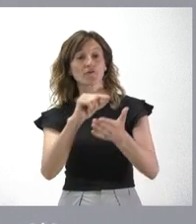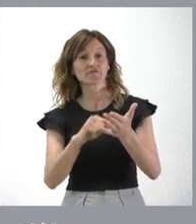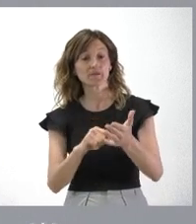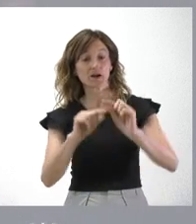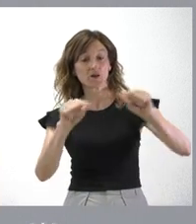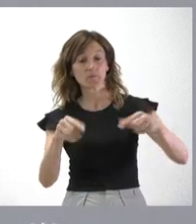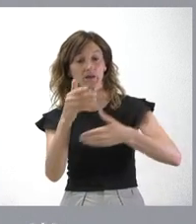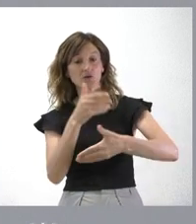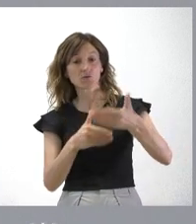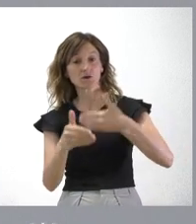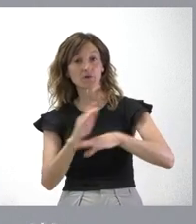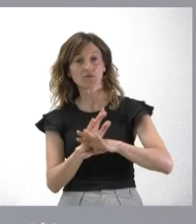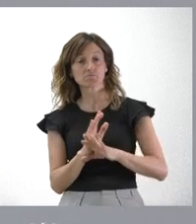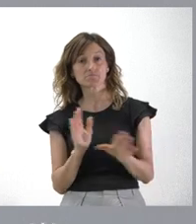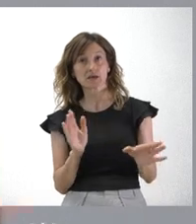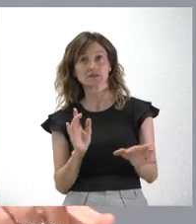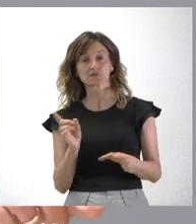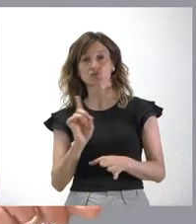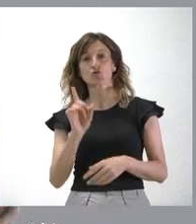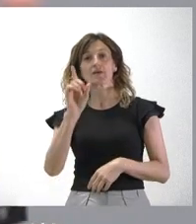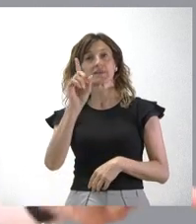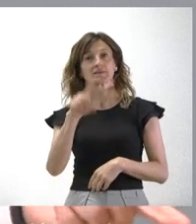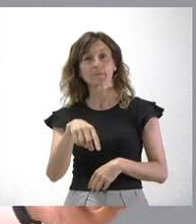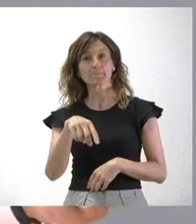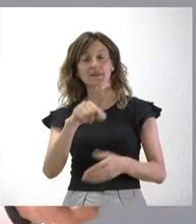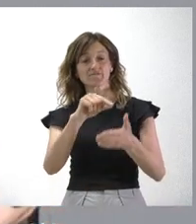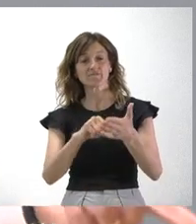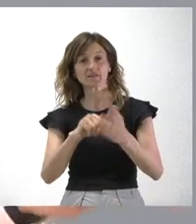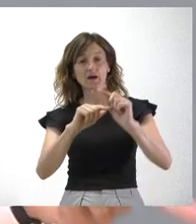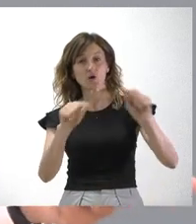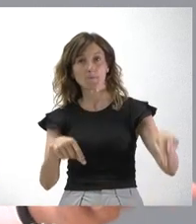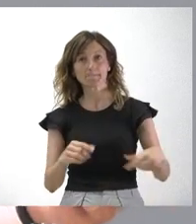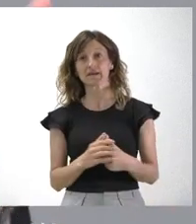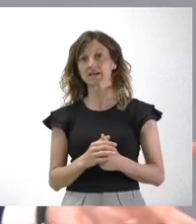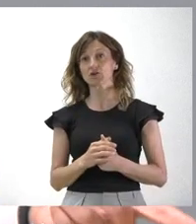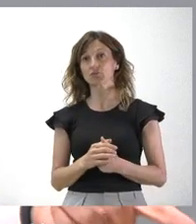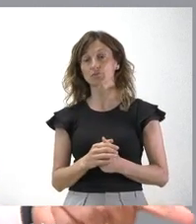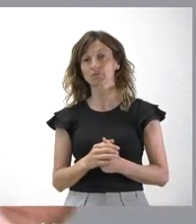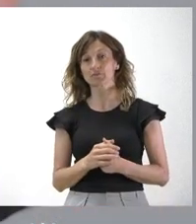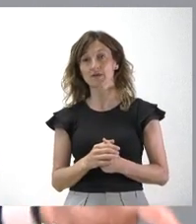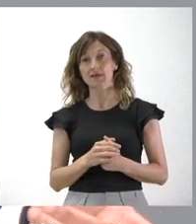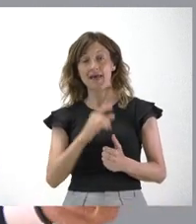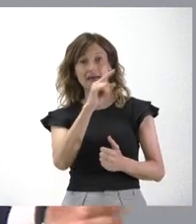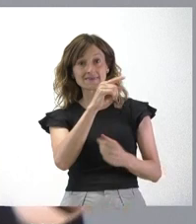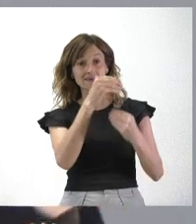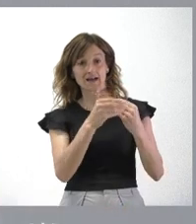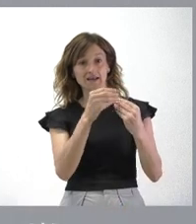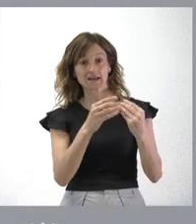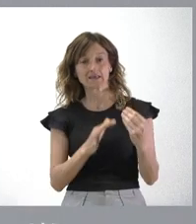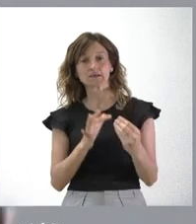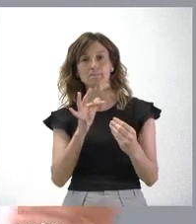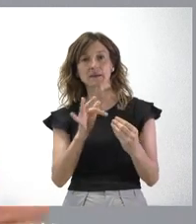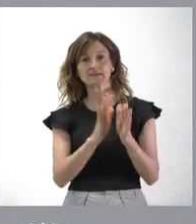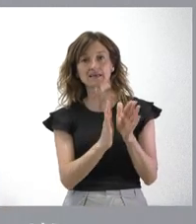colaboración que nosotros hace tiempo que hemos remitido sino que esta firma del convenio cuando se haga desde Canarias tiene que llevar aparejado todos los